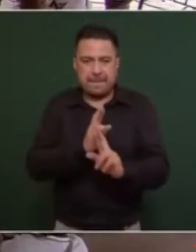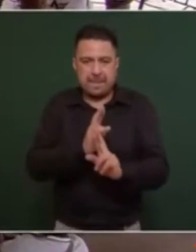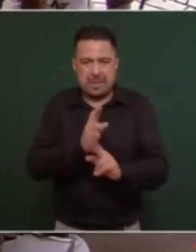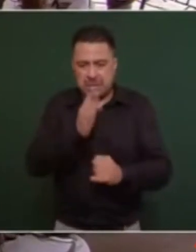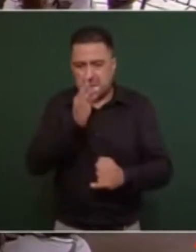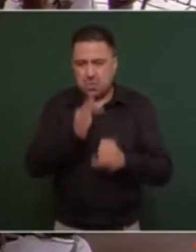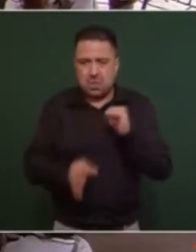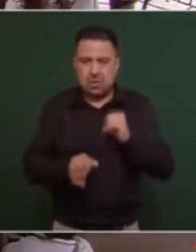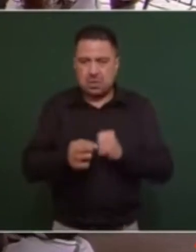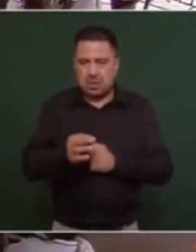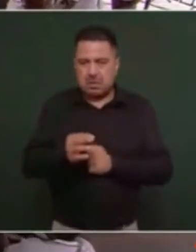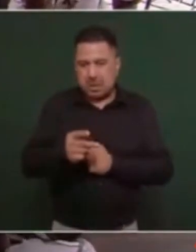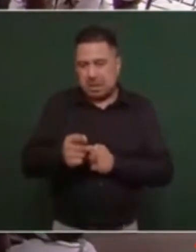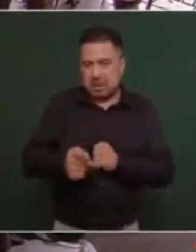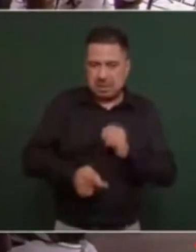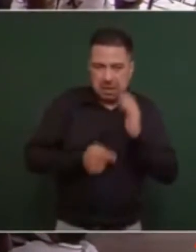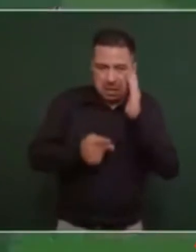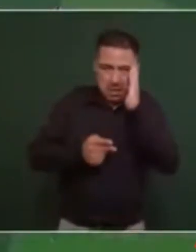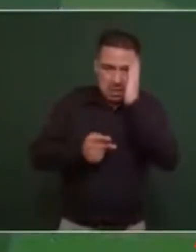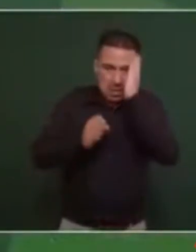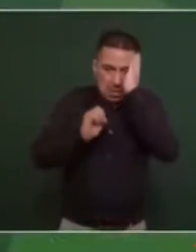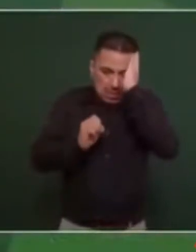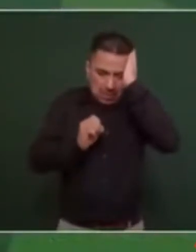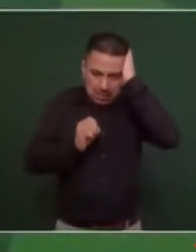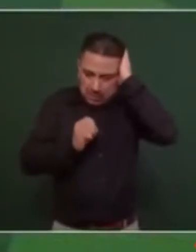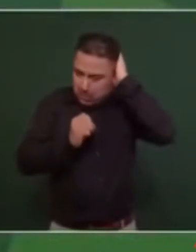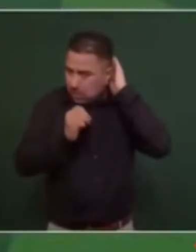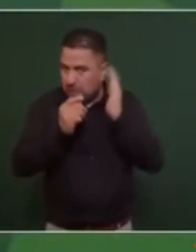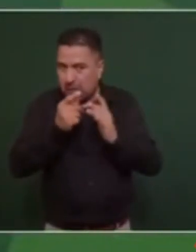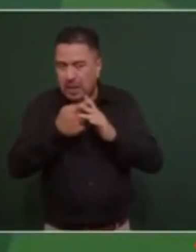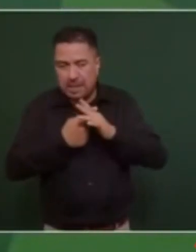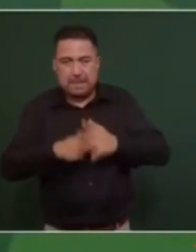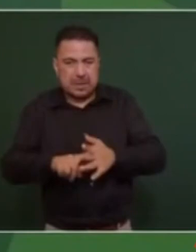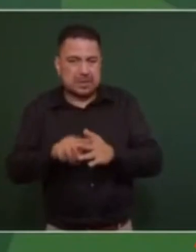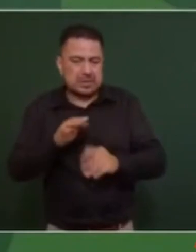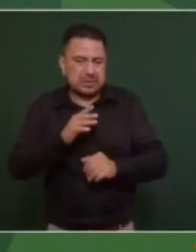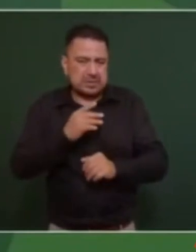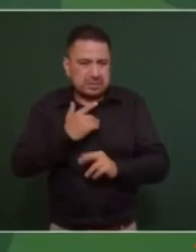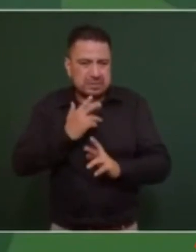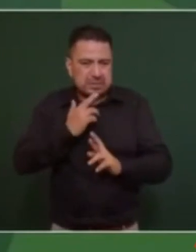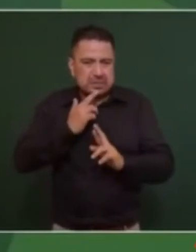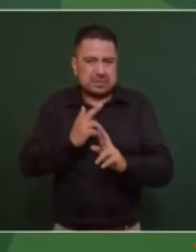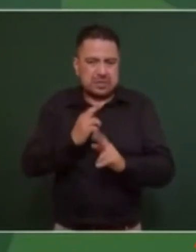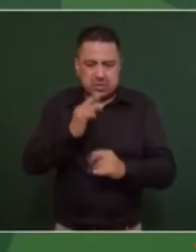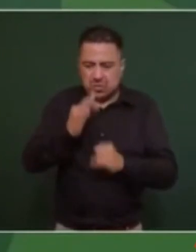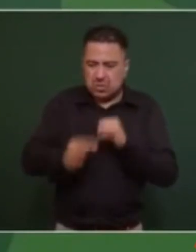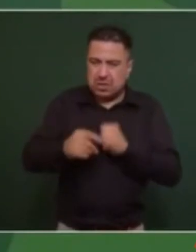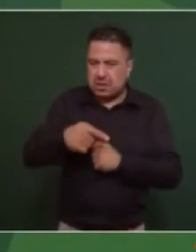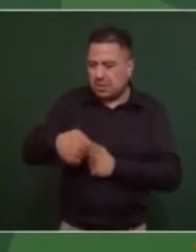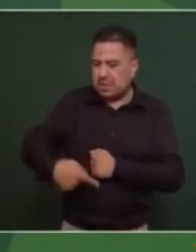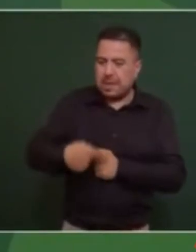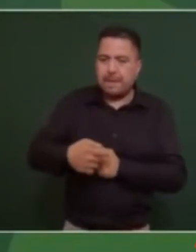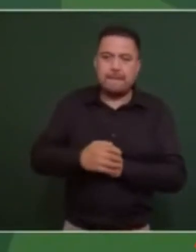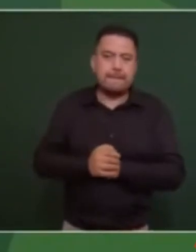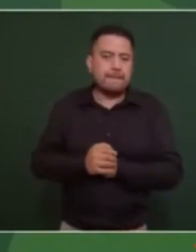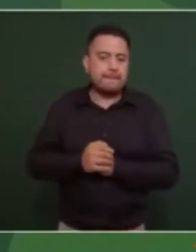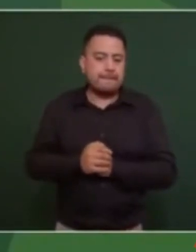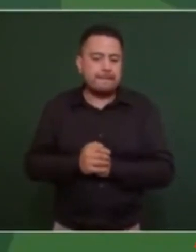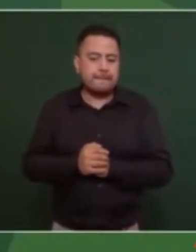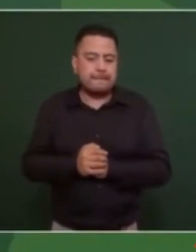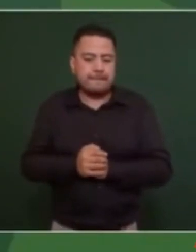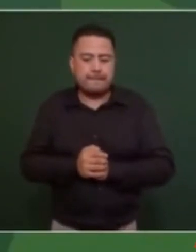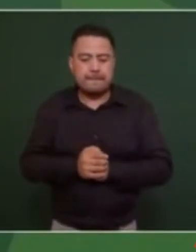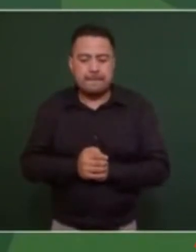o empiezo contestando la última pregunta en marzo en